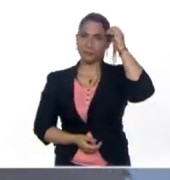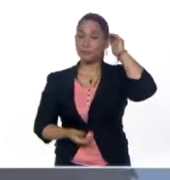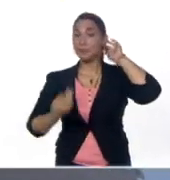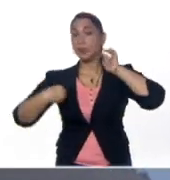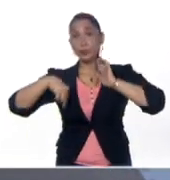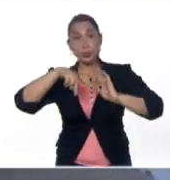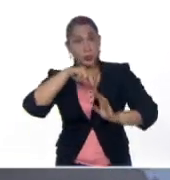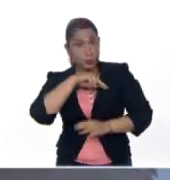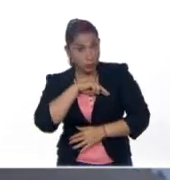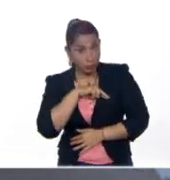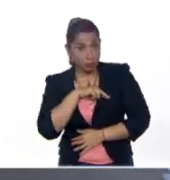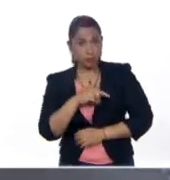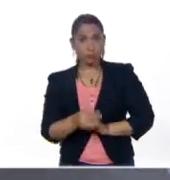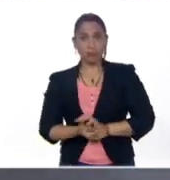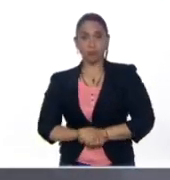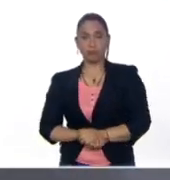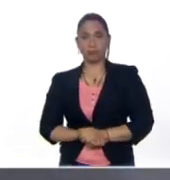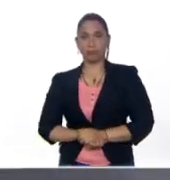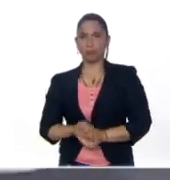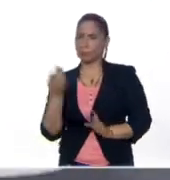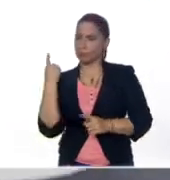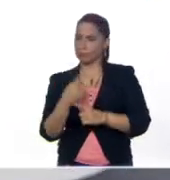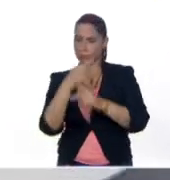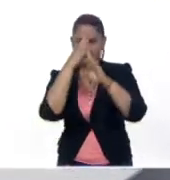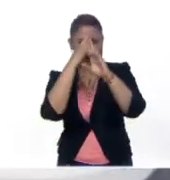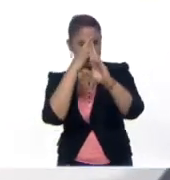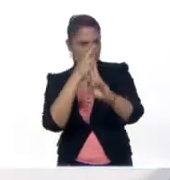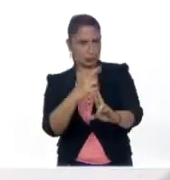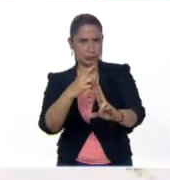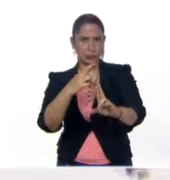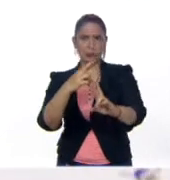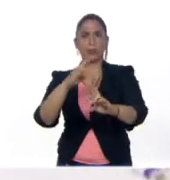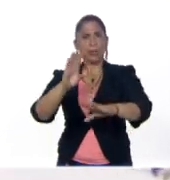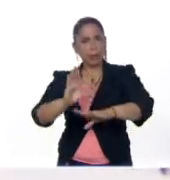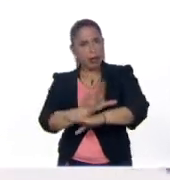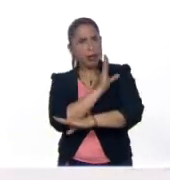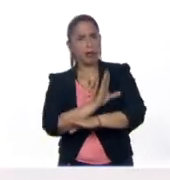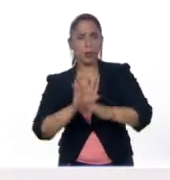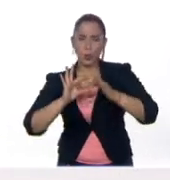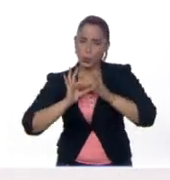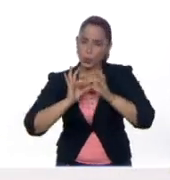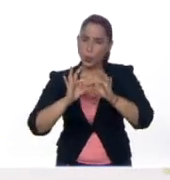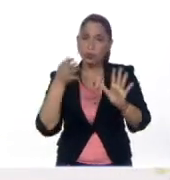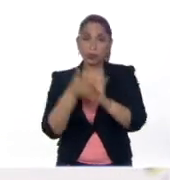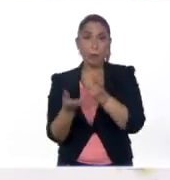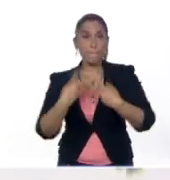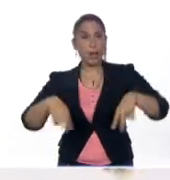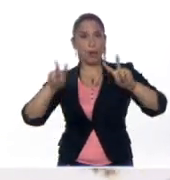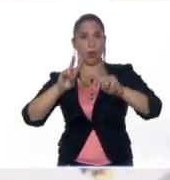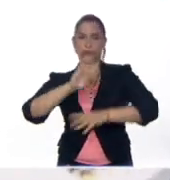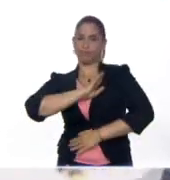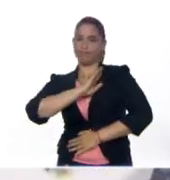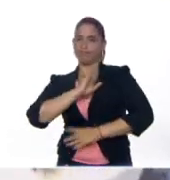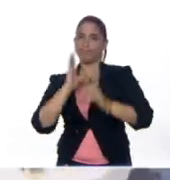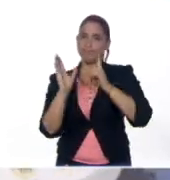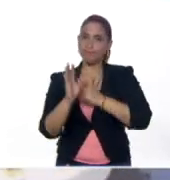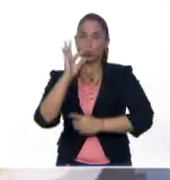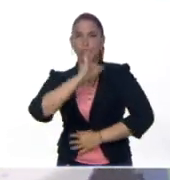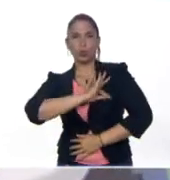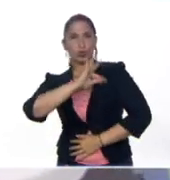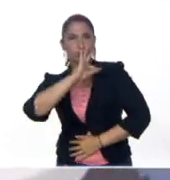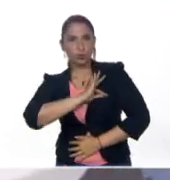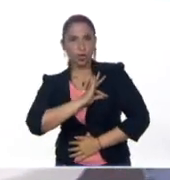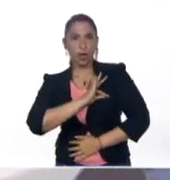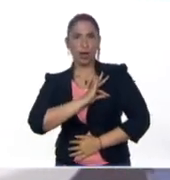nosotros rescatemos a través de las canciones Lo que son los valores culturales, sociales